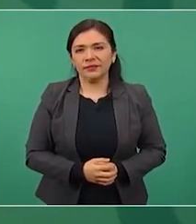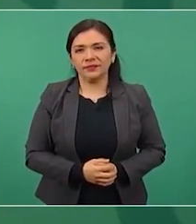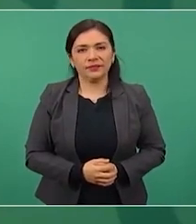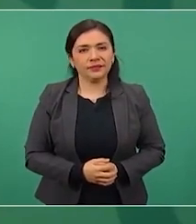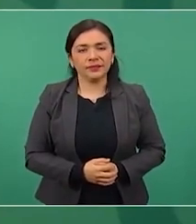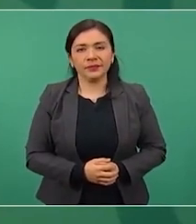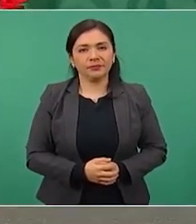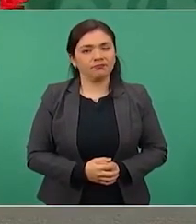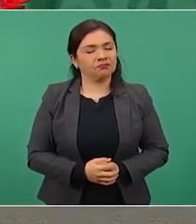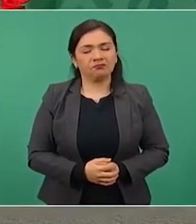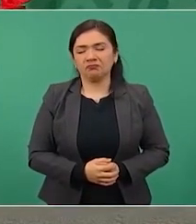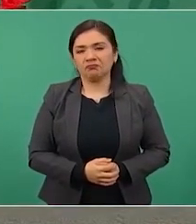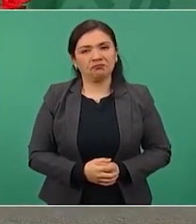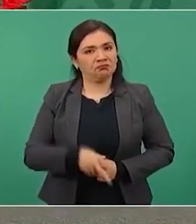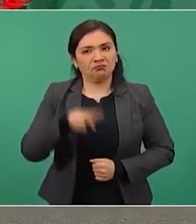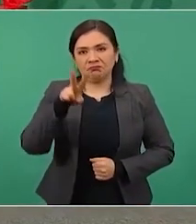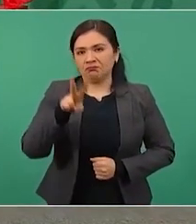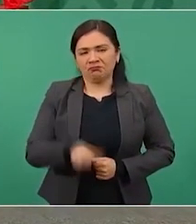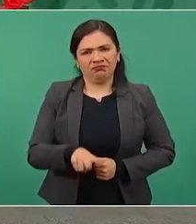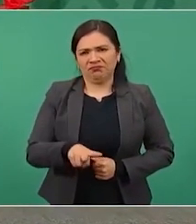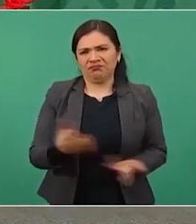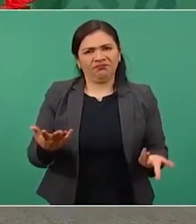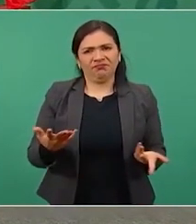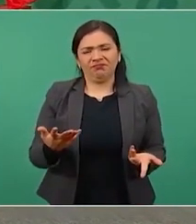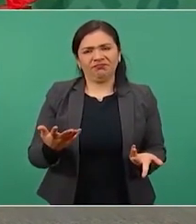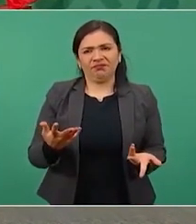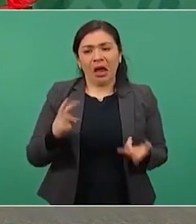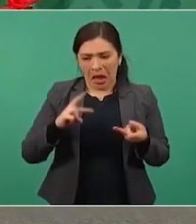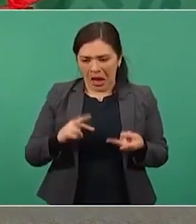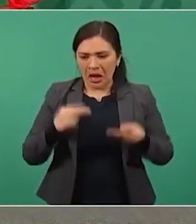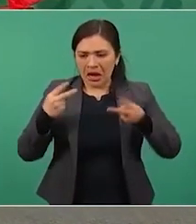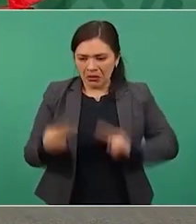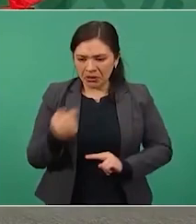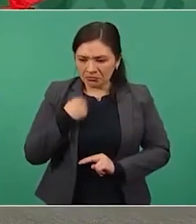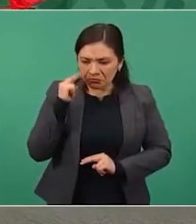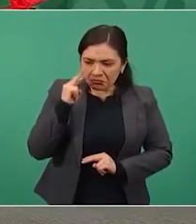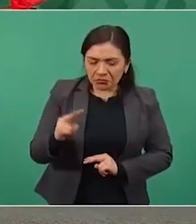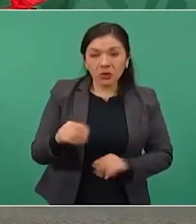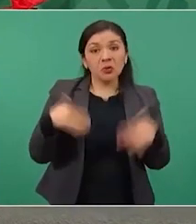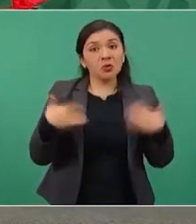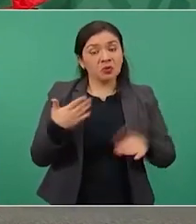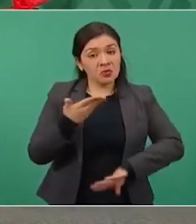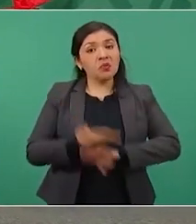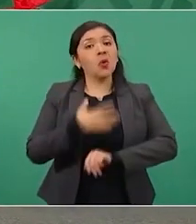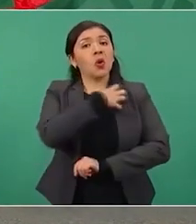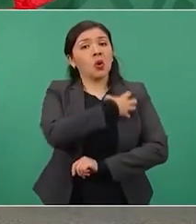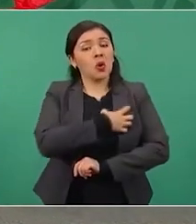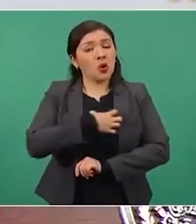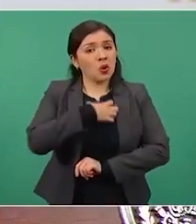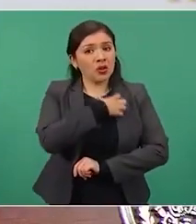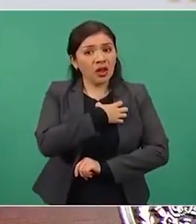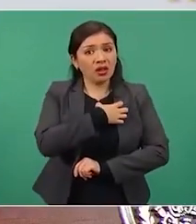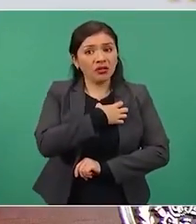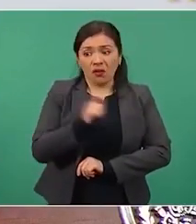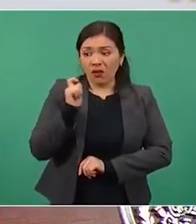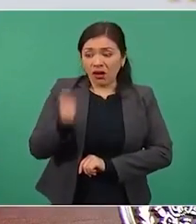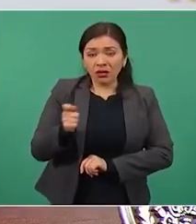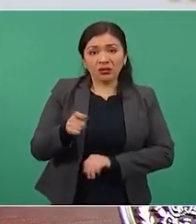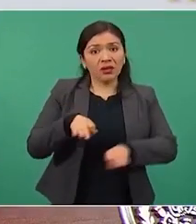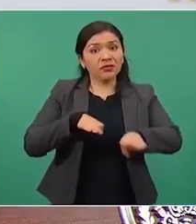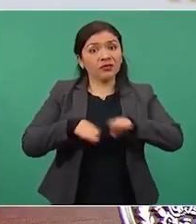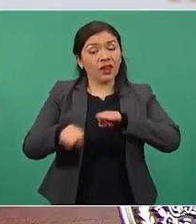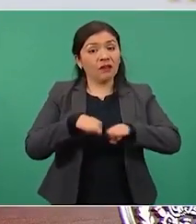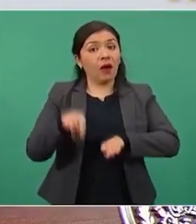Al contrario, estamos muy satisfechos en lo que